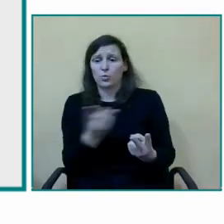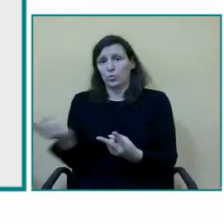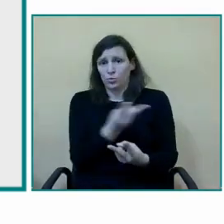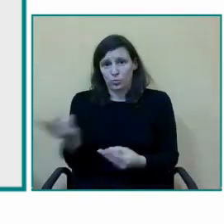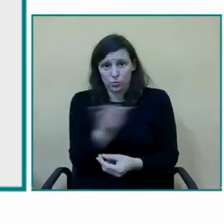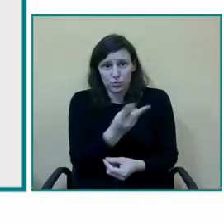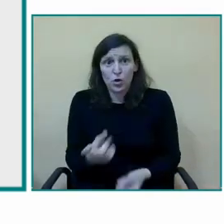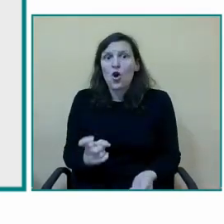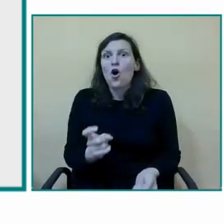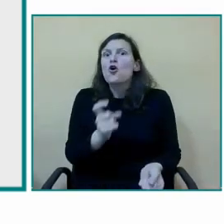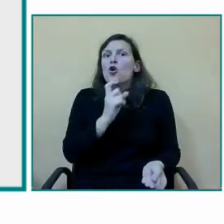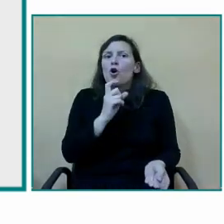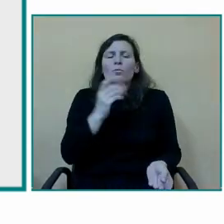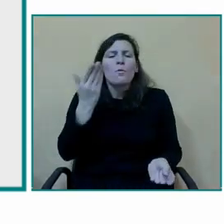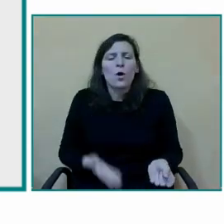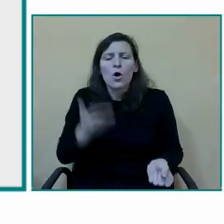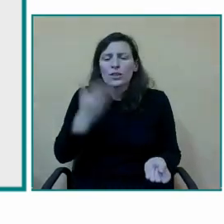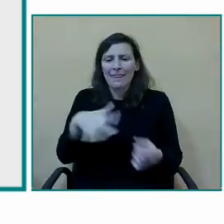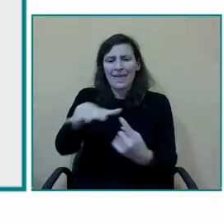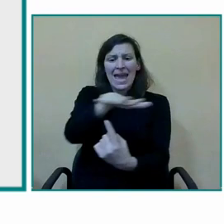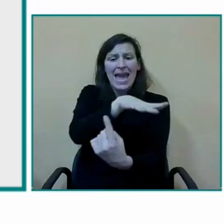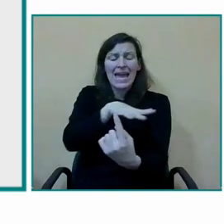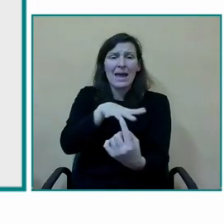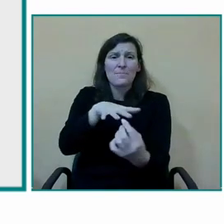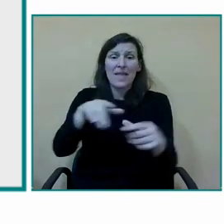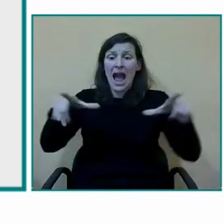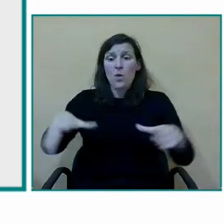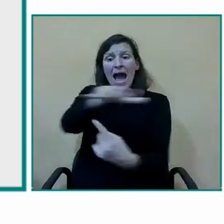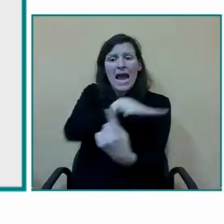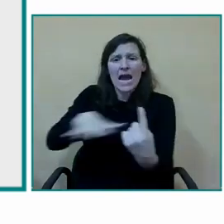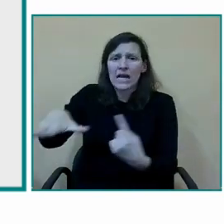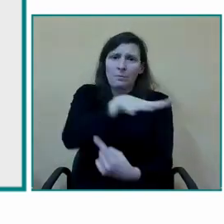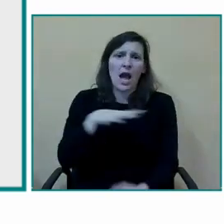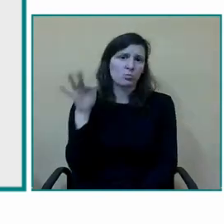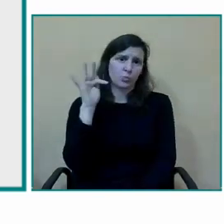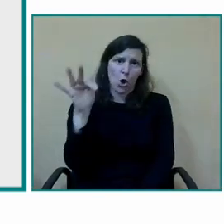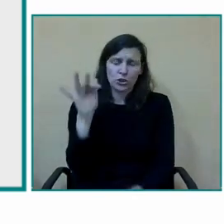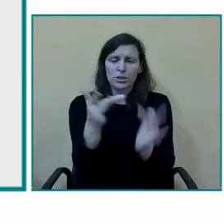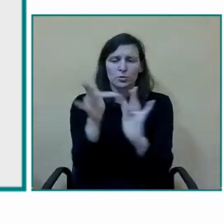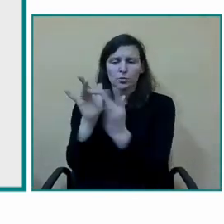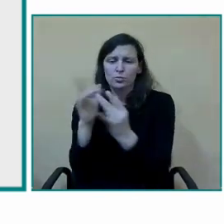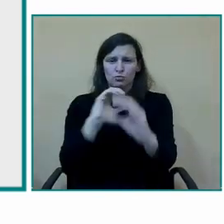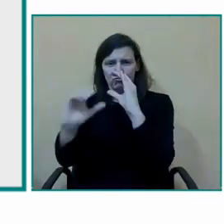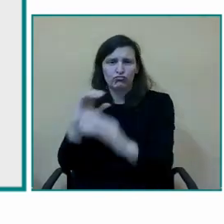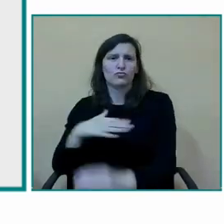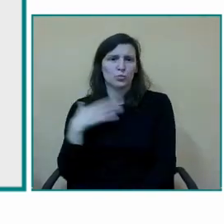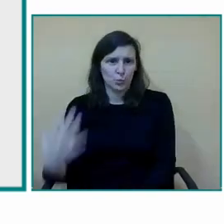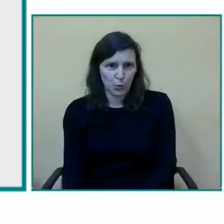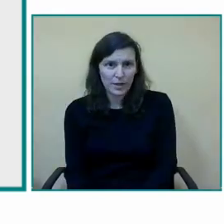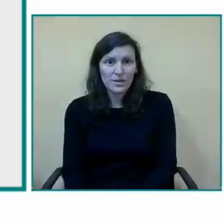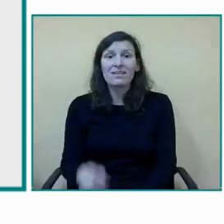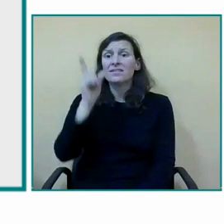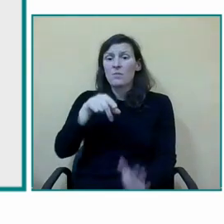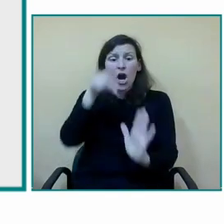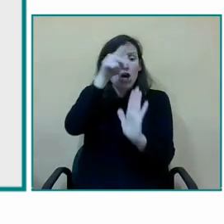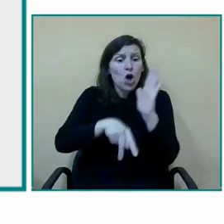actitudes de colaboración tolerancia y de respeto hacia la subigencia le vamos a aplicar cómo son las ayudas técnicas las normas